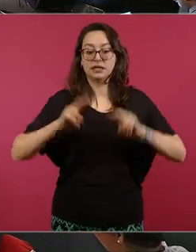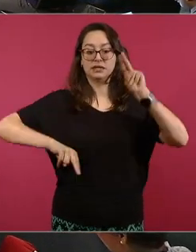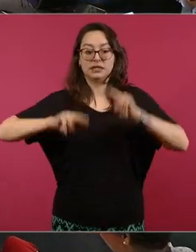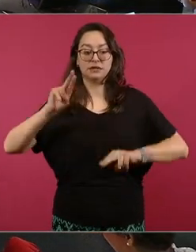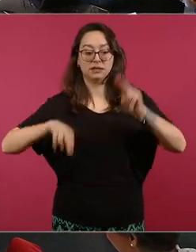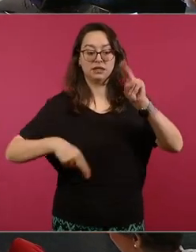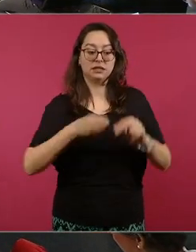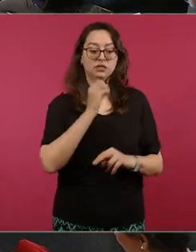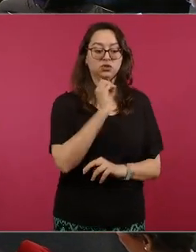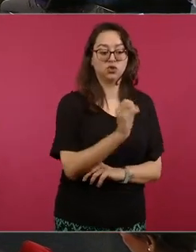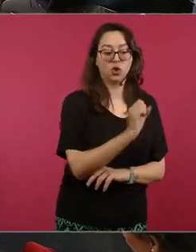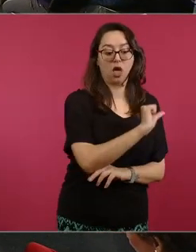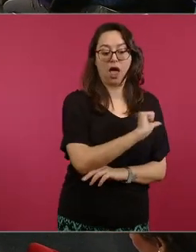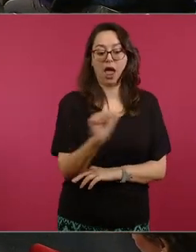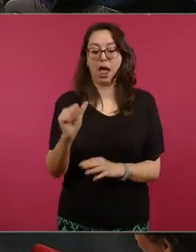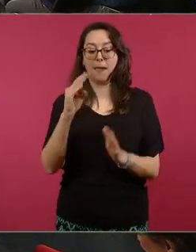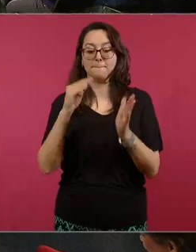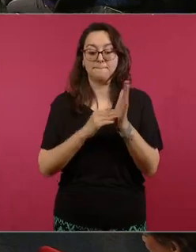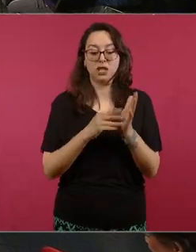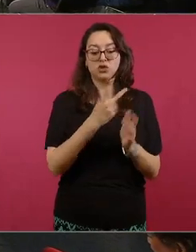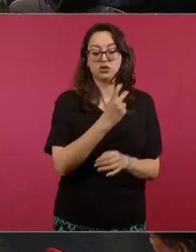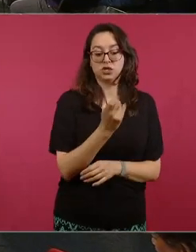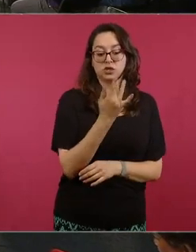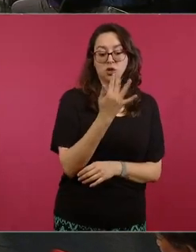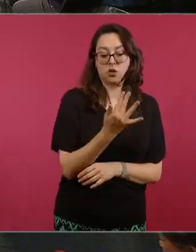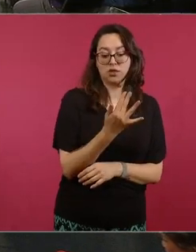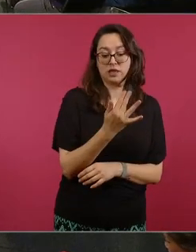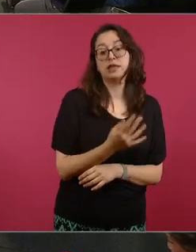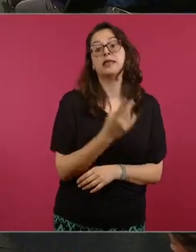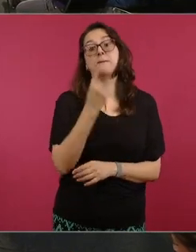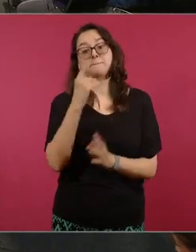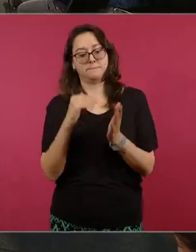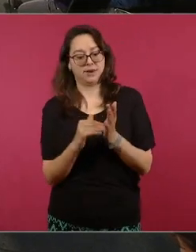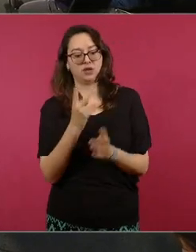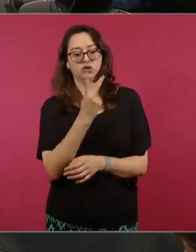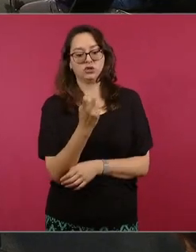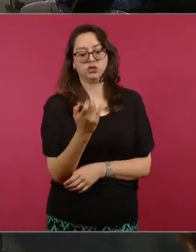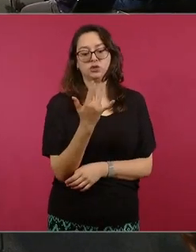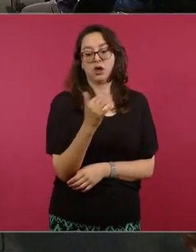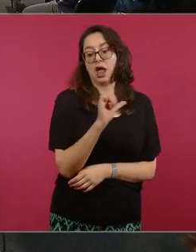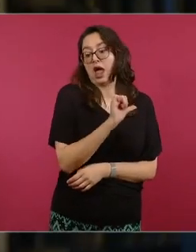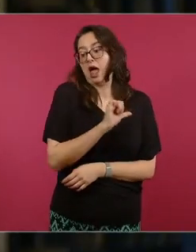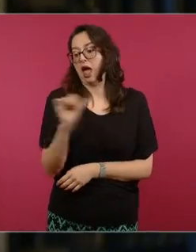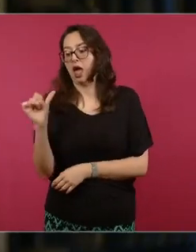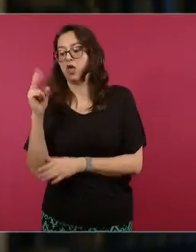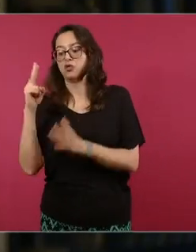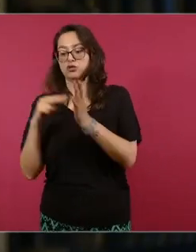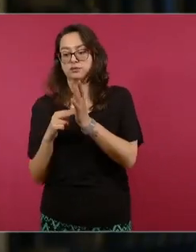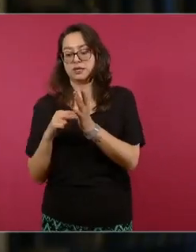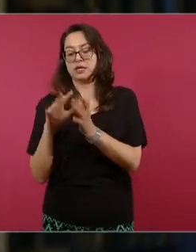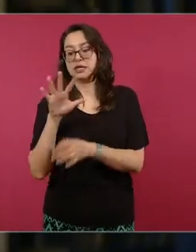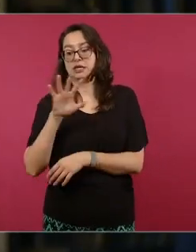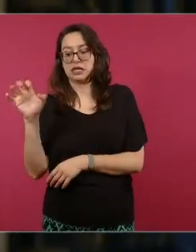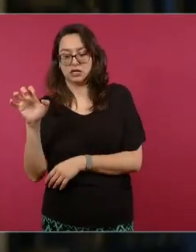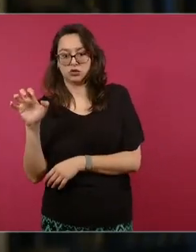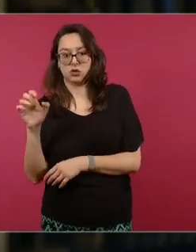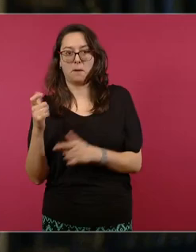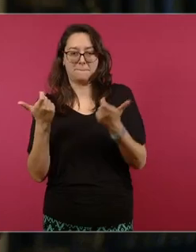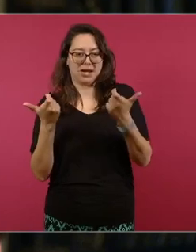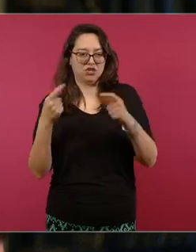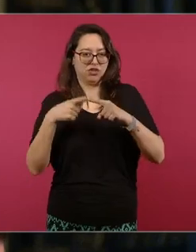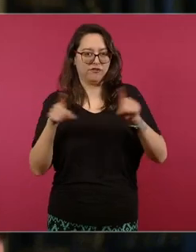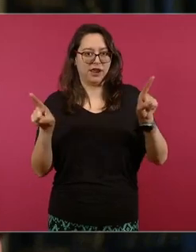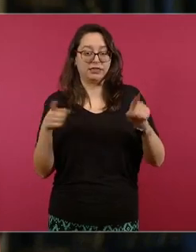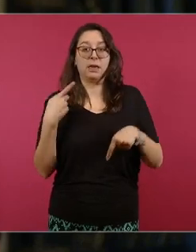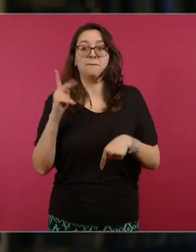doscientos cincuenta megawatts y de mil doscientos cincuenta y uno a dos mil quinientos megawatts ambos en un esquema de tarifa especial